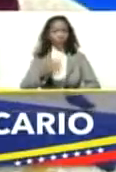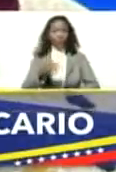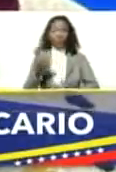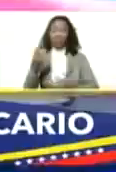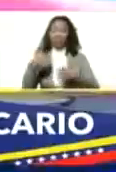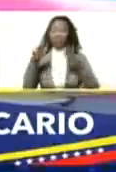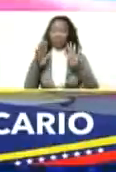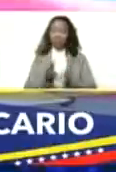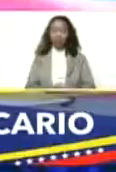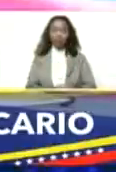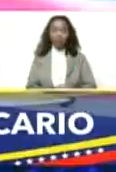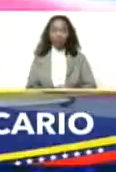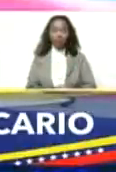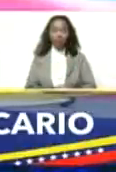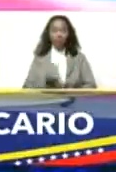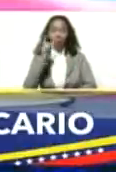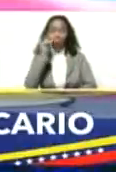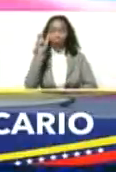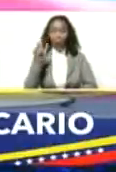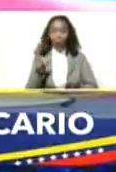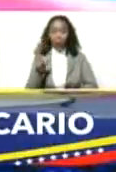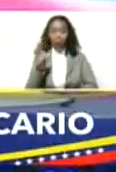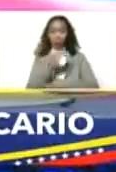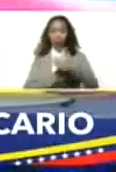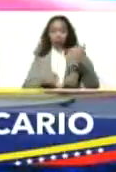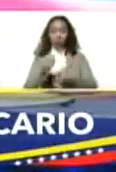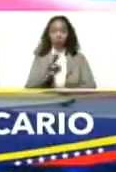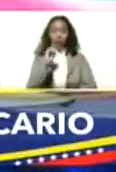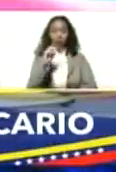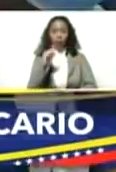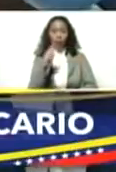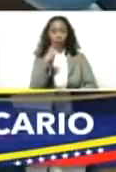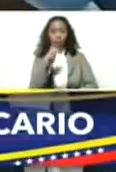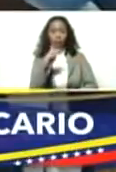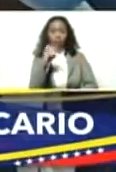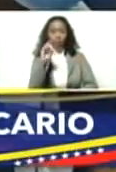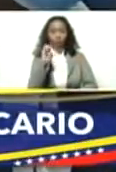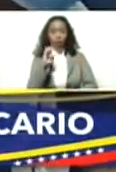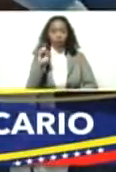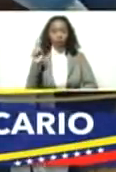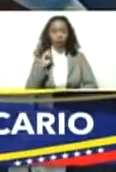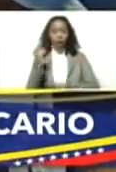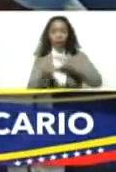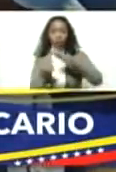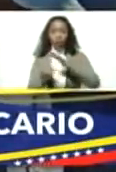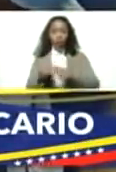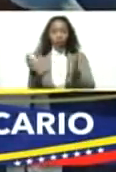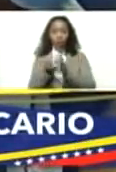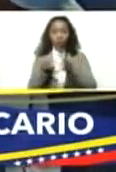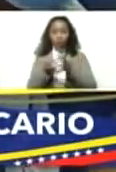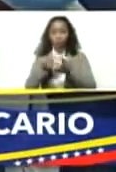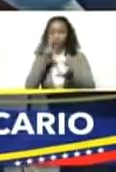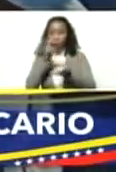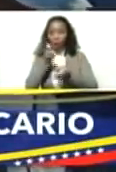Antonio Morales, superintendente de las instituciones del sector bancario, SUDEBAM.